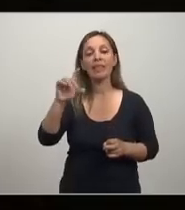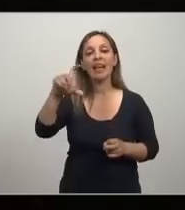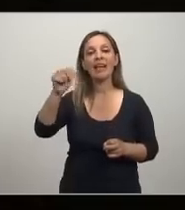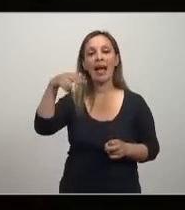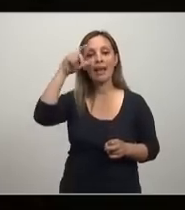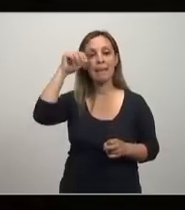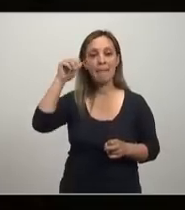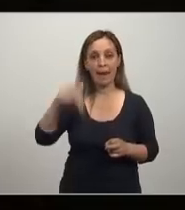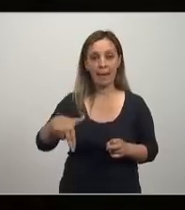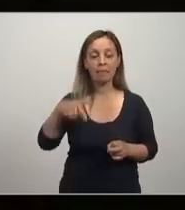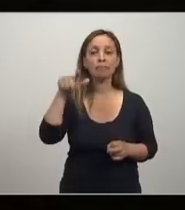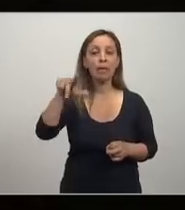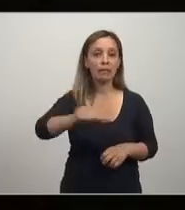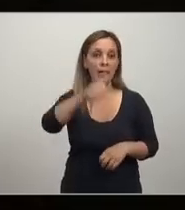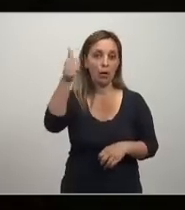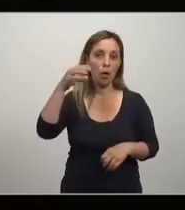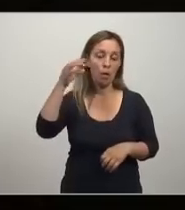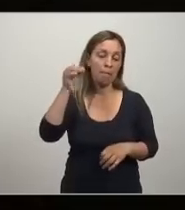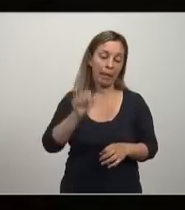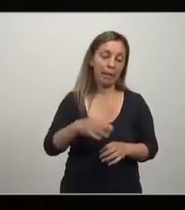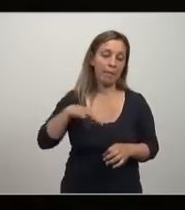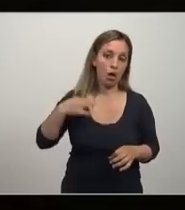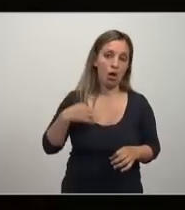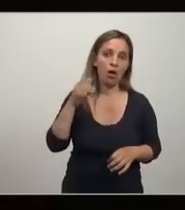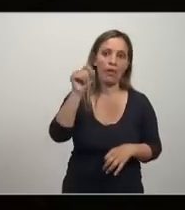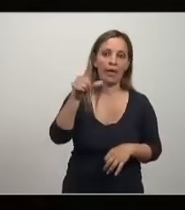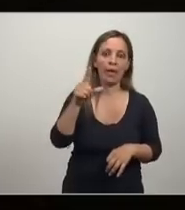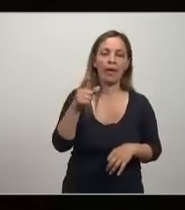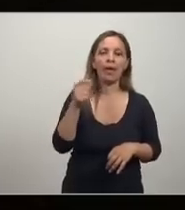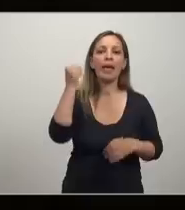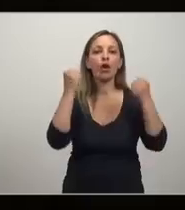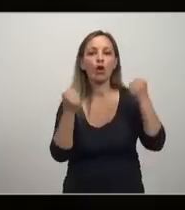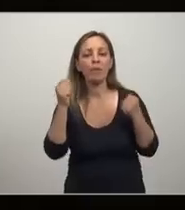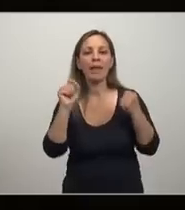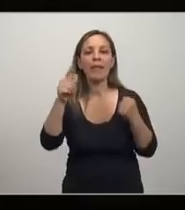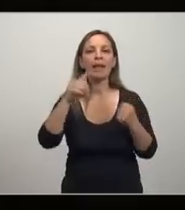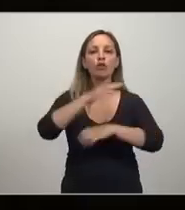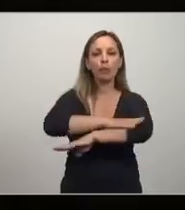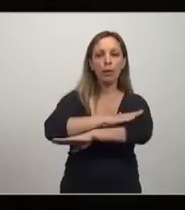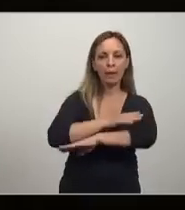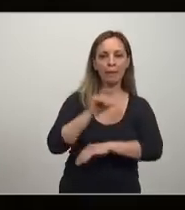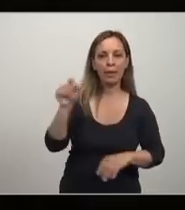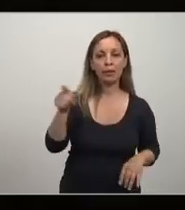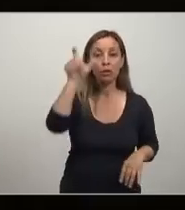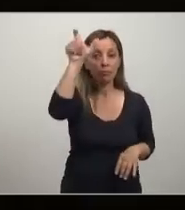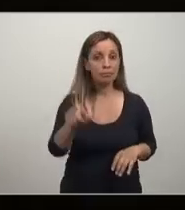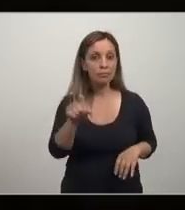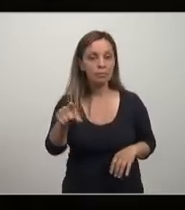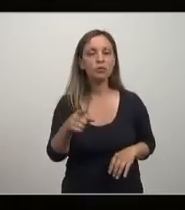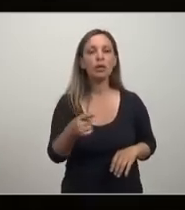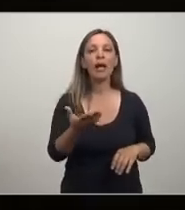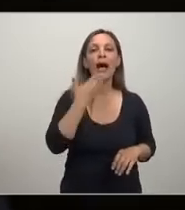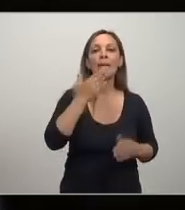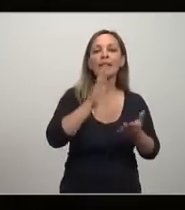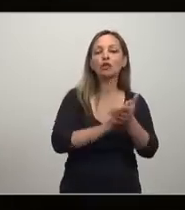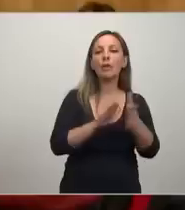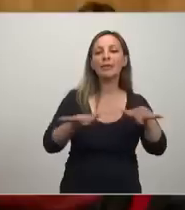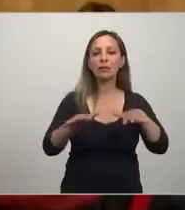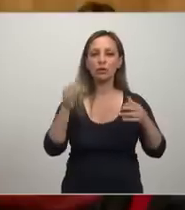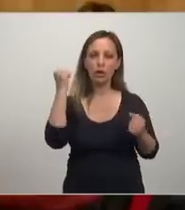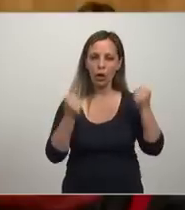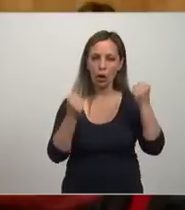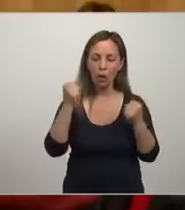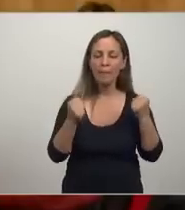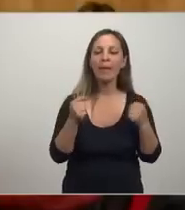psicólogo que ganó el premio Nobel de economía en año 2002 por sus trabajos experimentales en economía de comportamiento rama relativamente nueva de la disciplina económica que tiene mucho